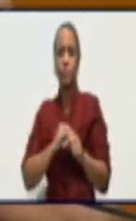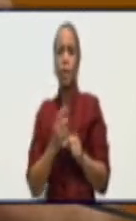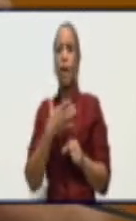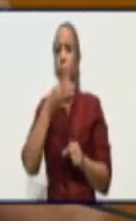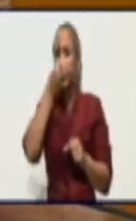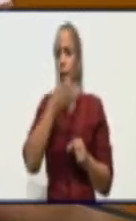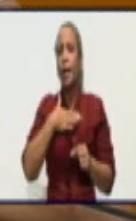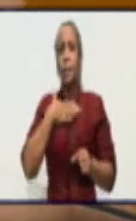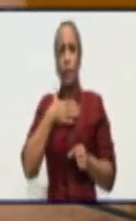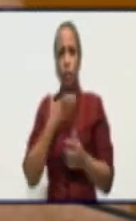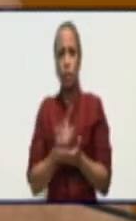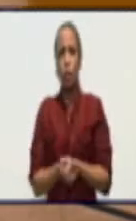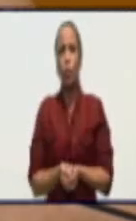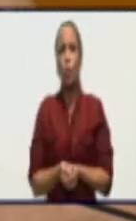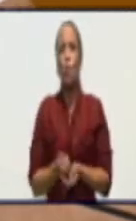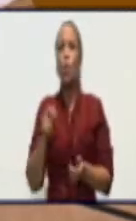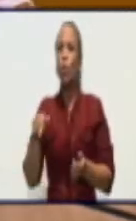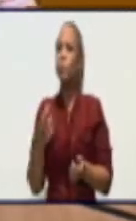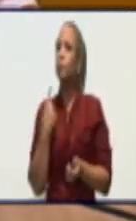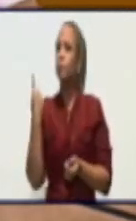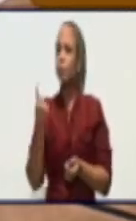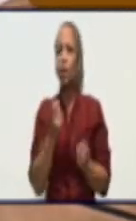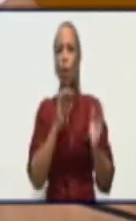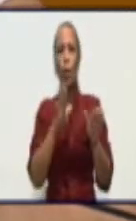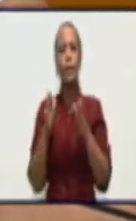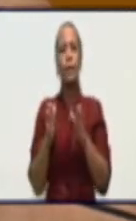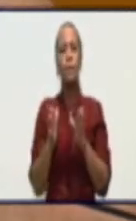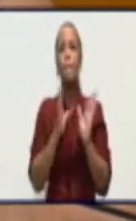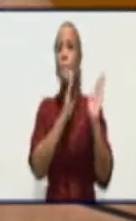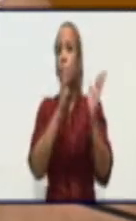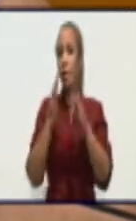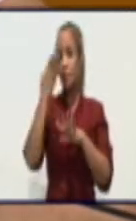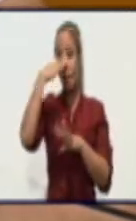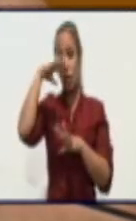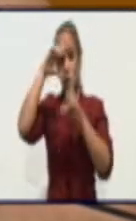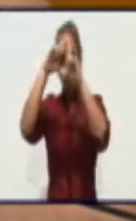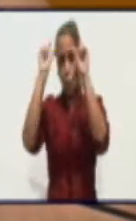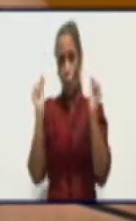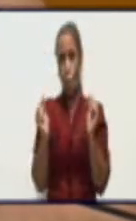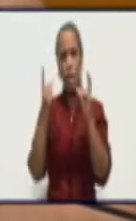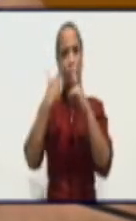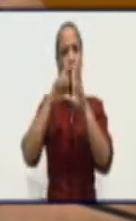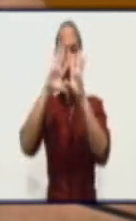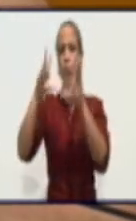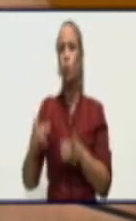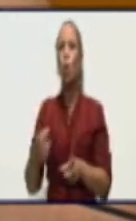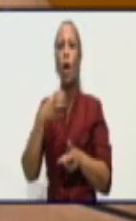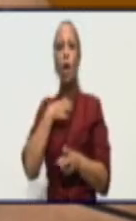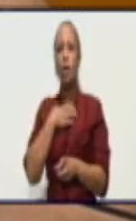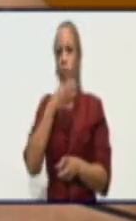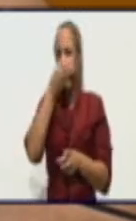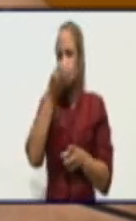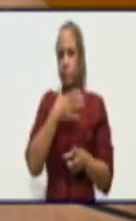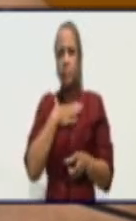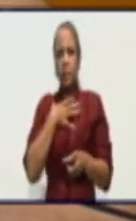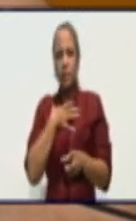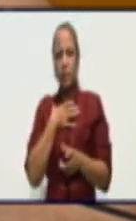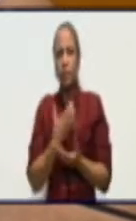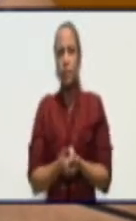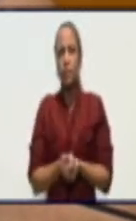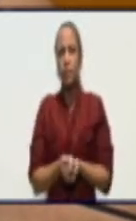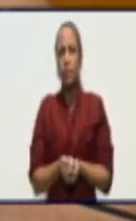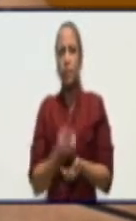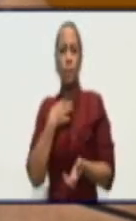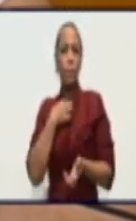en cualquier parte de Cuba y yo creo que del mundo una persona con síntomas respiratorios yo no pienso en que sea una influencia